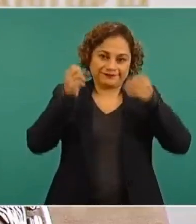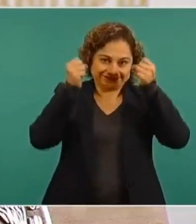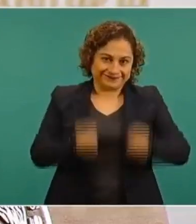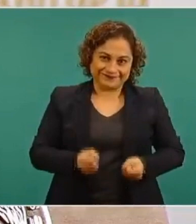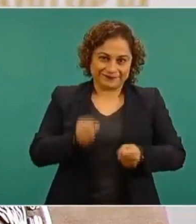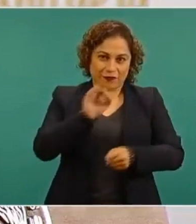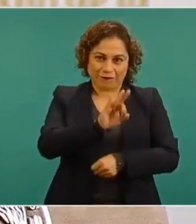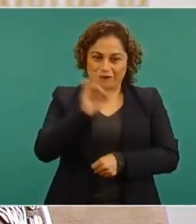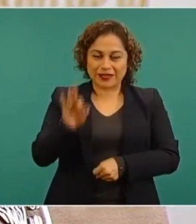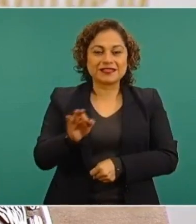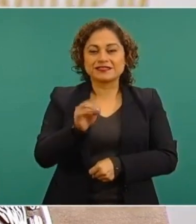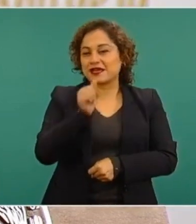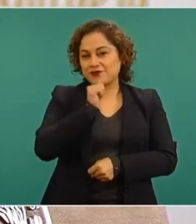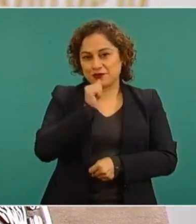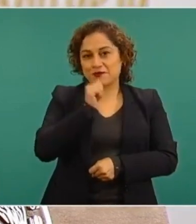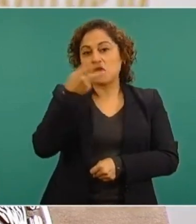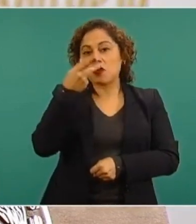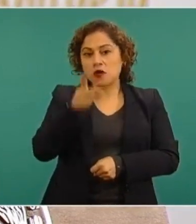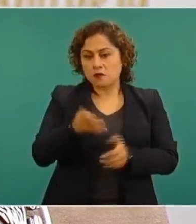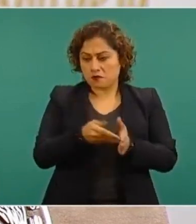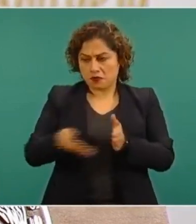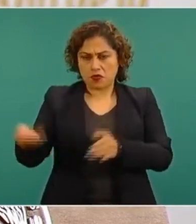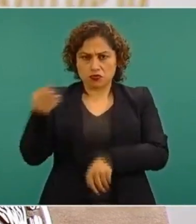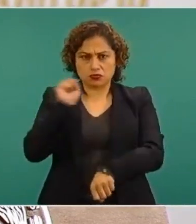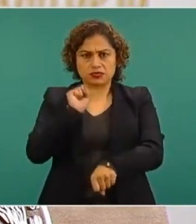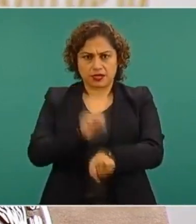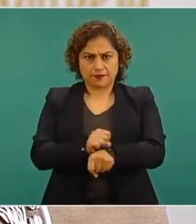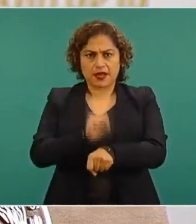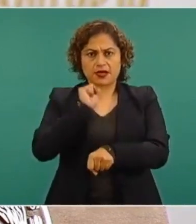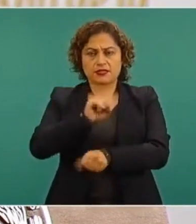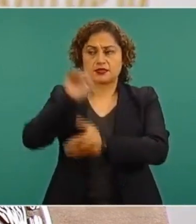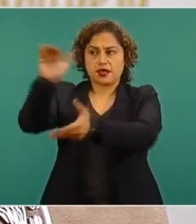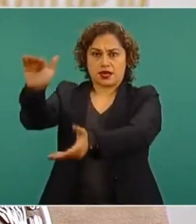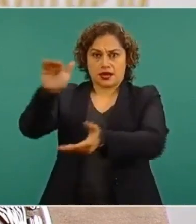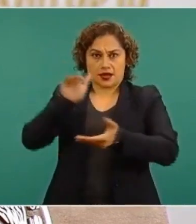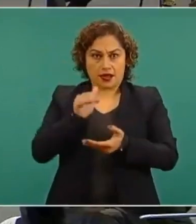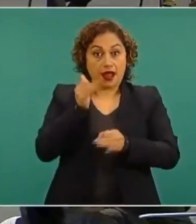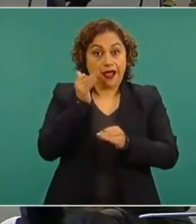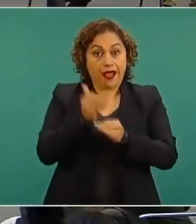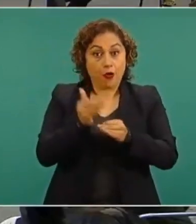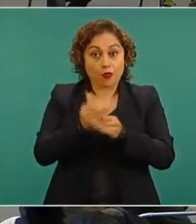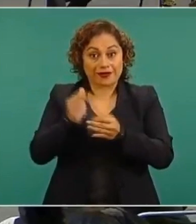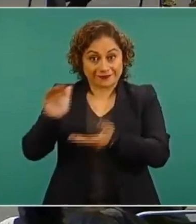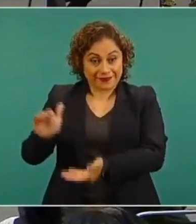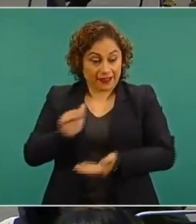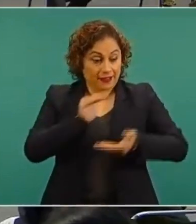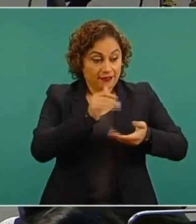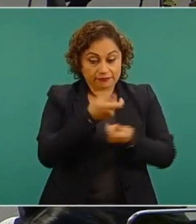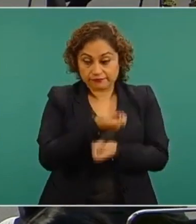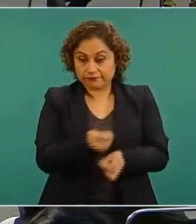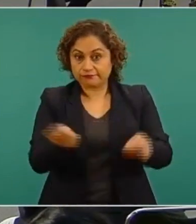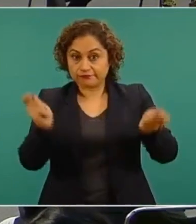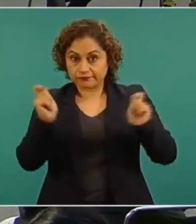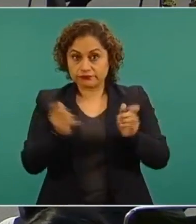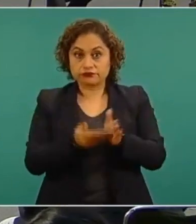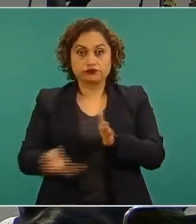tal como hemos presentado para el embarque grande que ya llegó. Este embarque grande también lo agotaremos durante la semana.